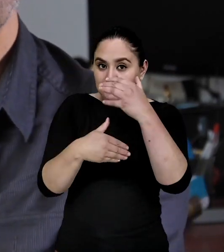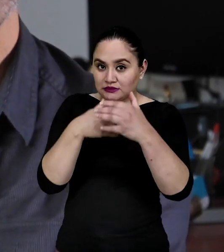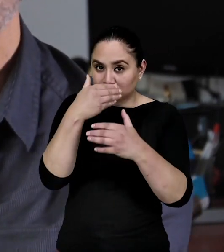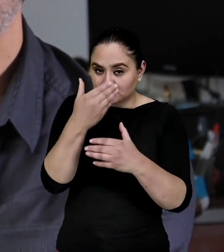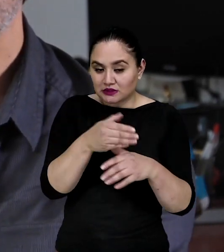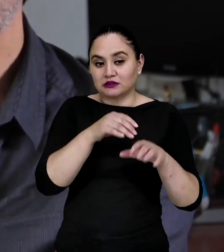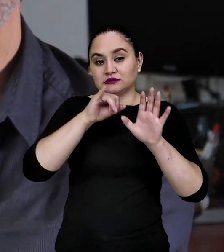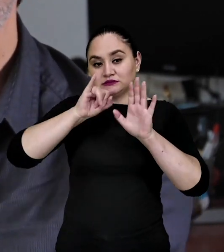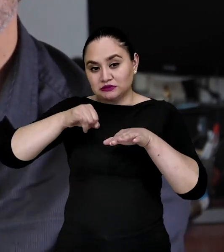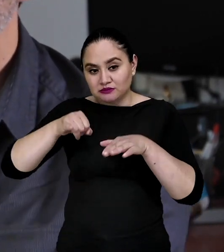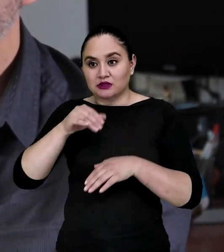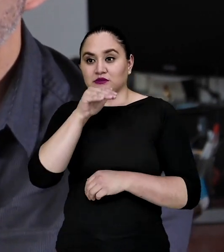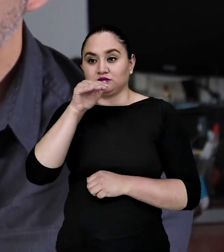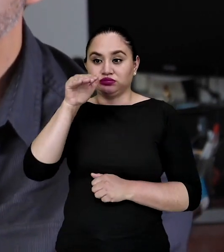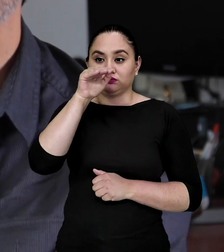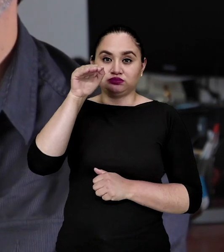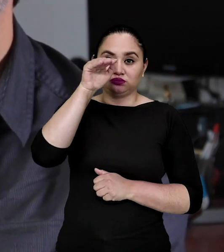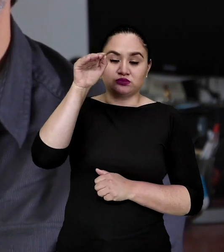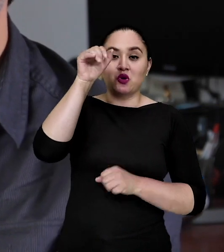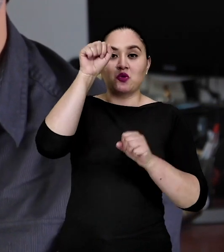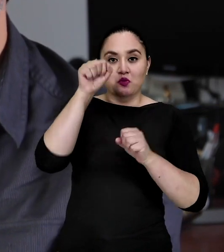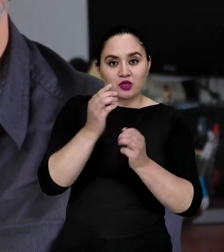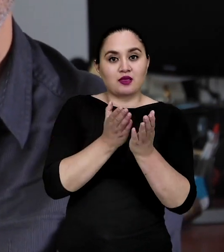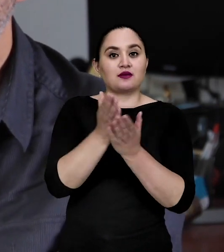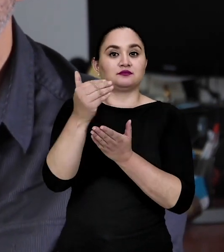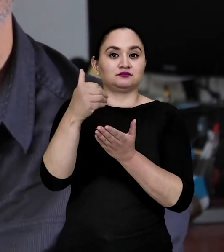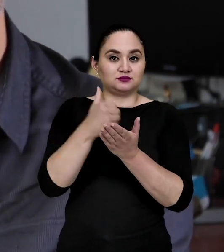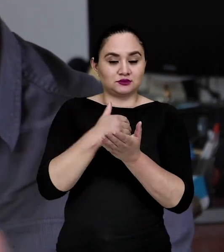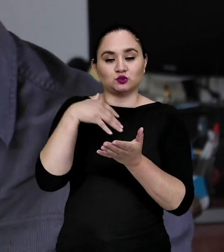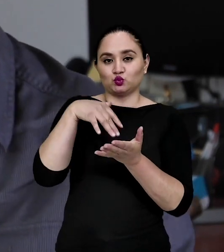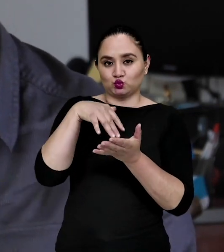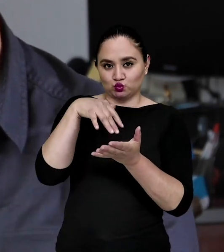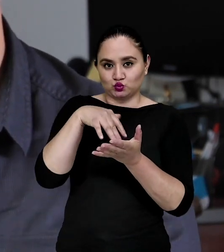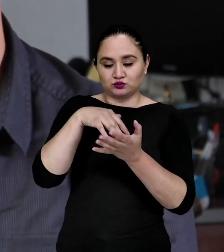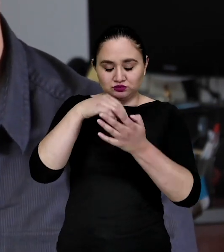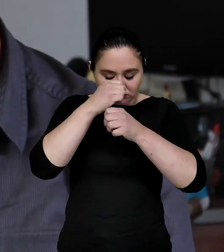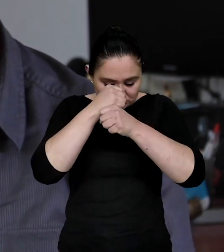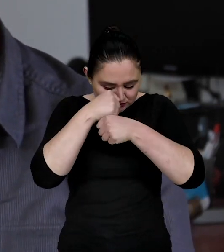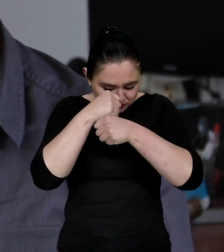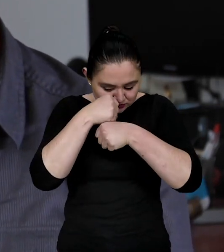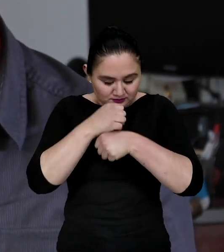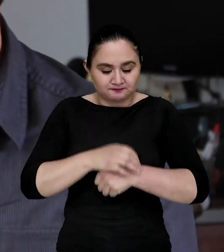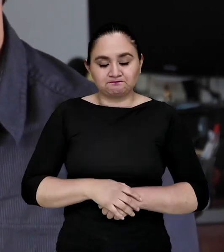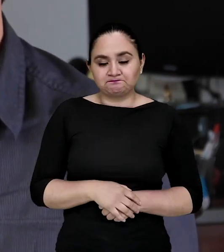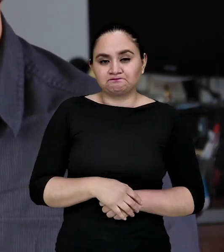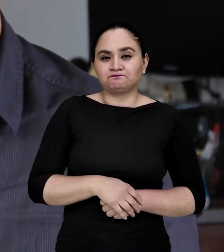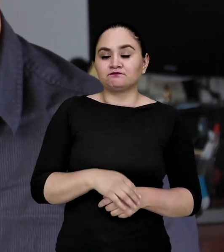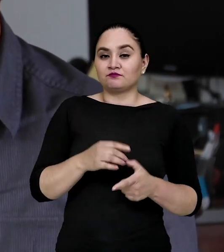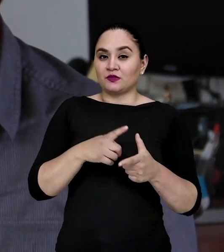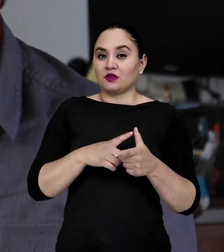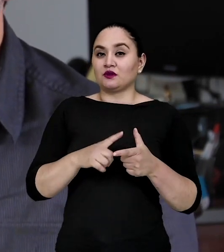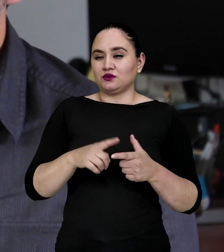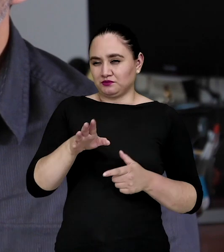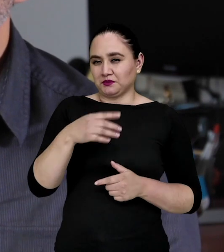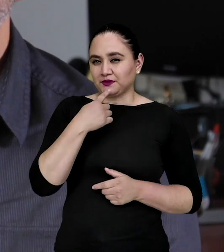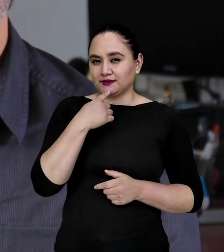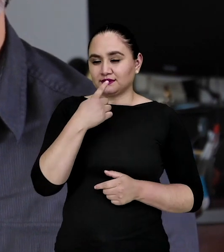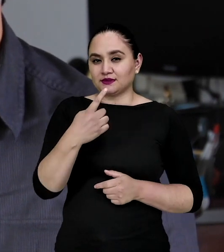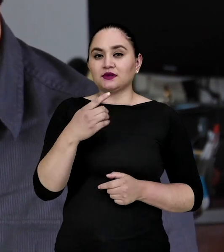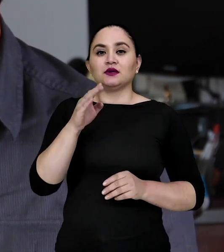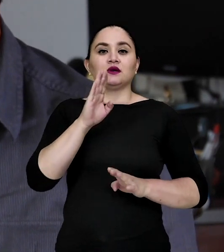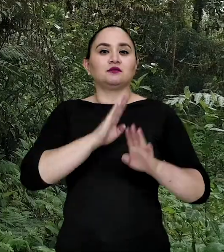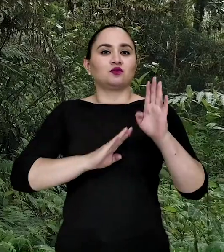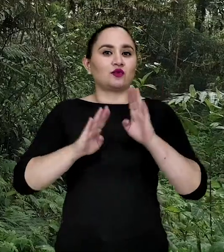en los años posteriores, semestres posteriores, uno puede también acceder a esos estudios en el laboratorio. Entonces, como te